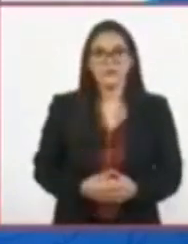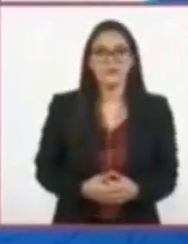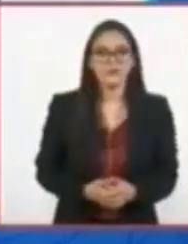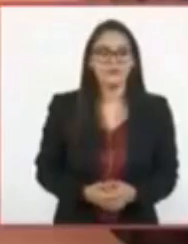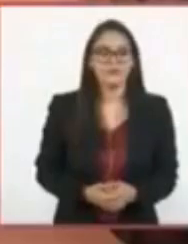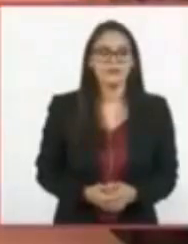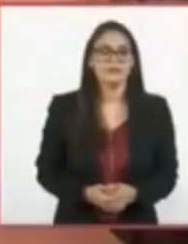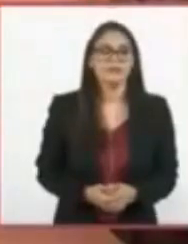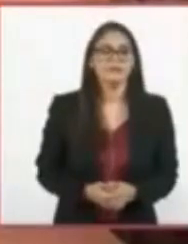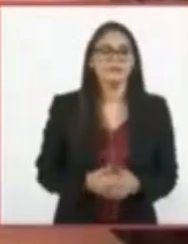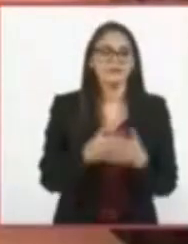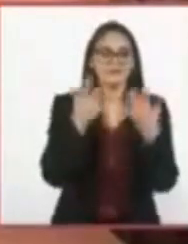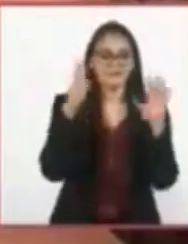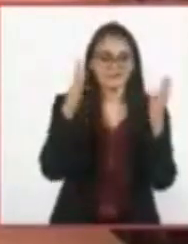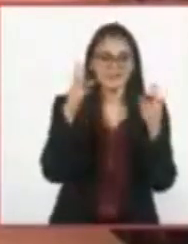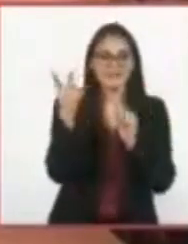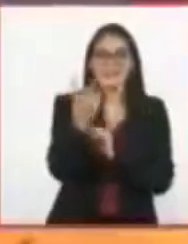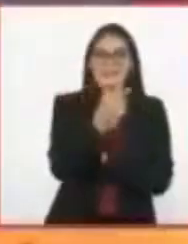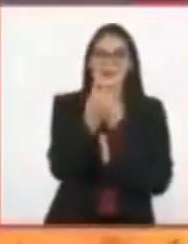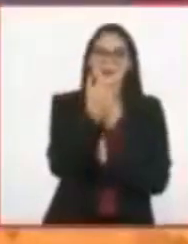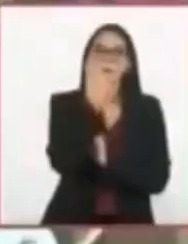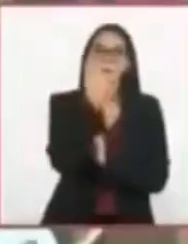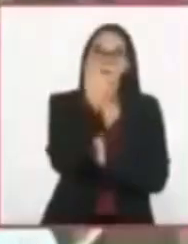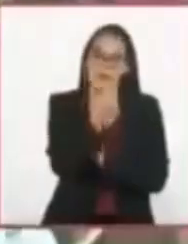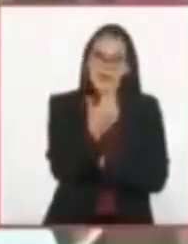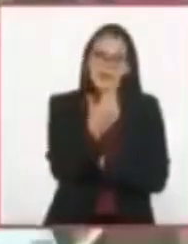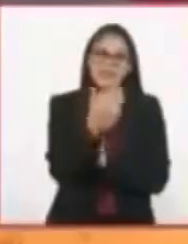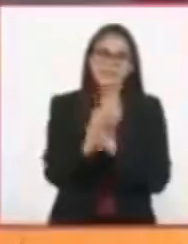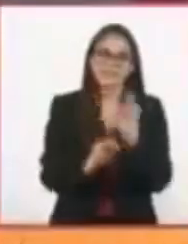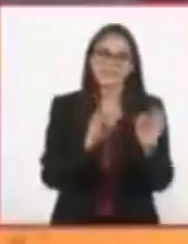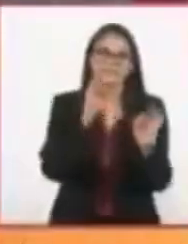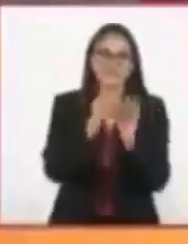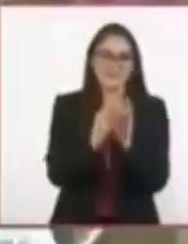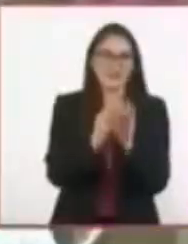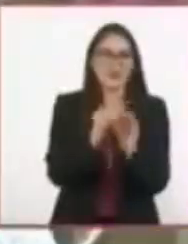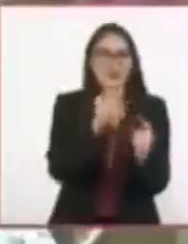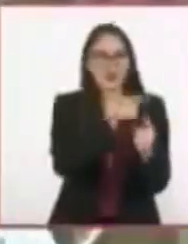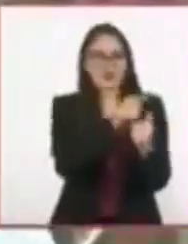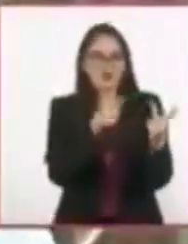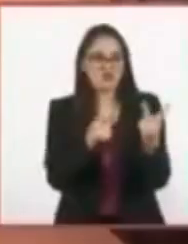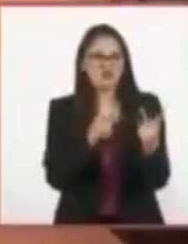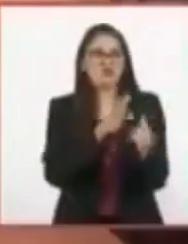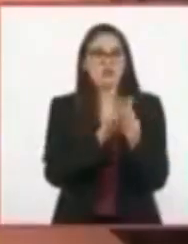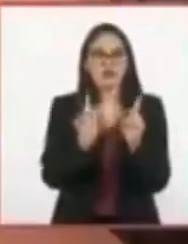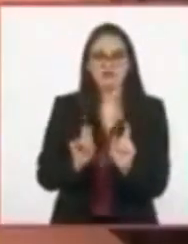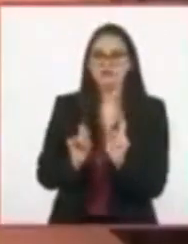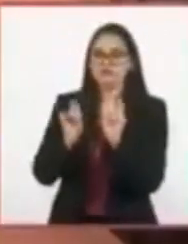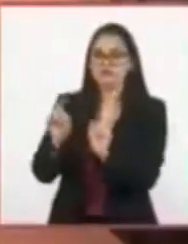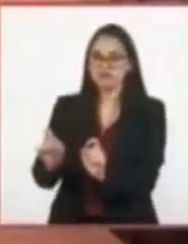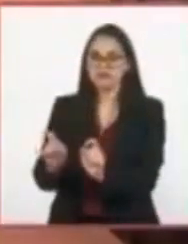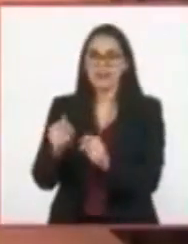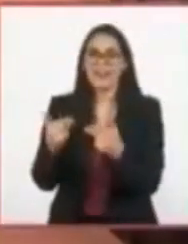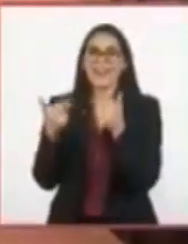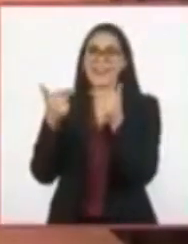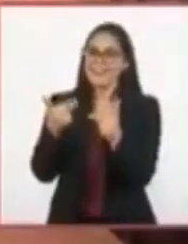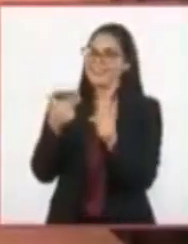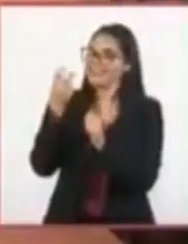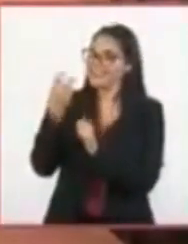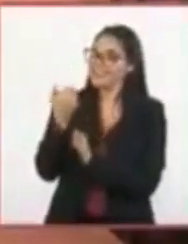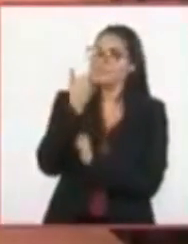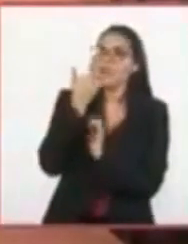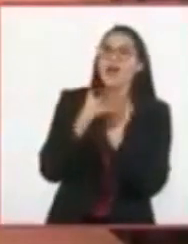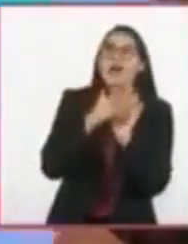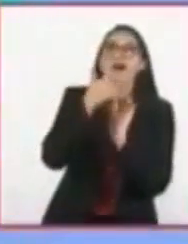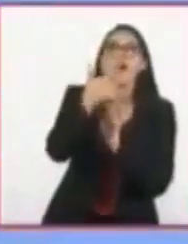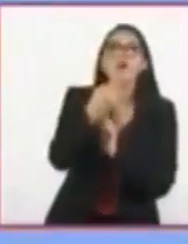bien. Ambos cumplieron con el objetivo. En las versiones cambió el heredero. Gracias a la precisión brindada